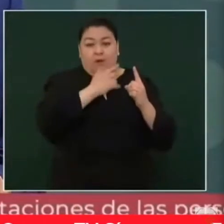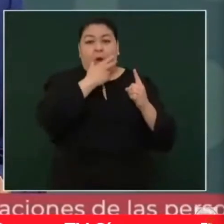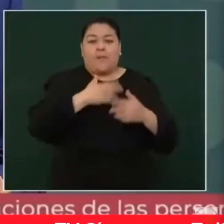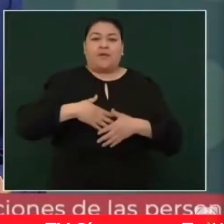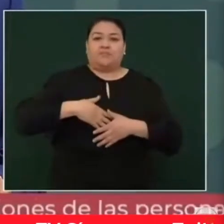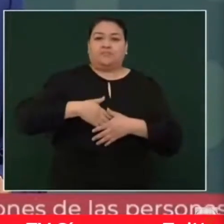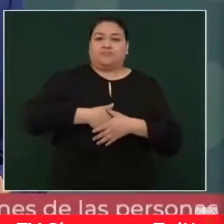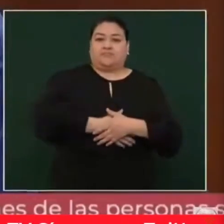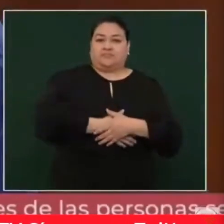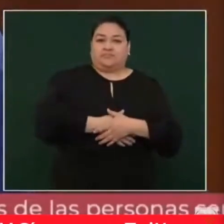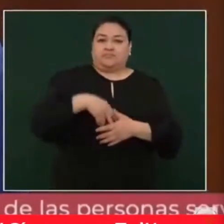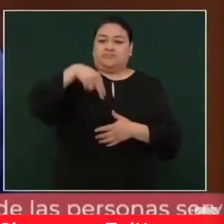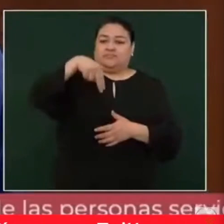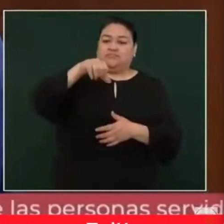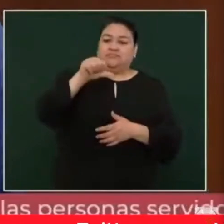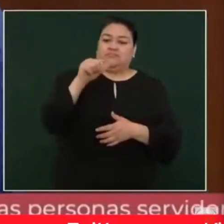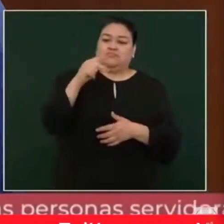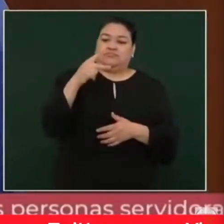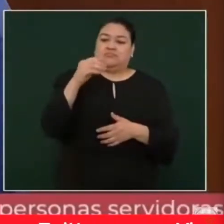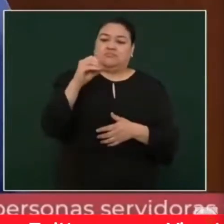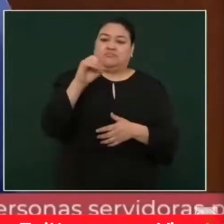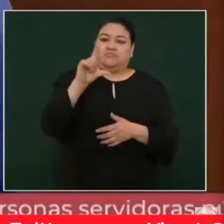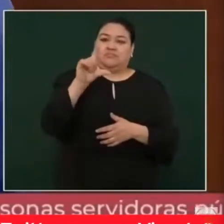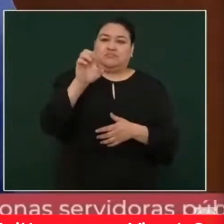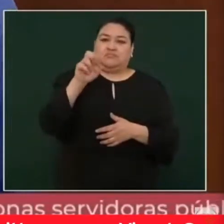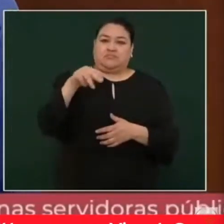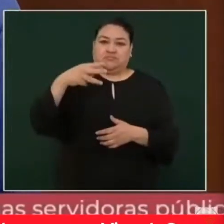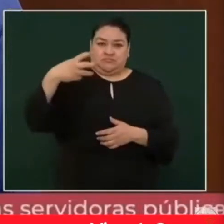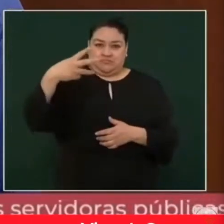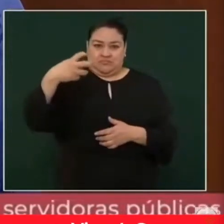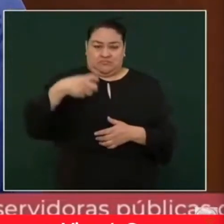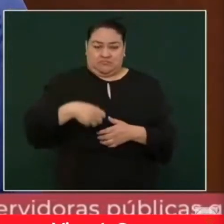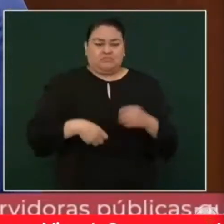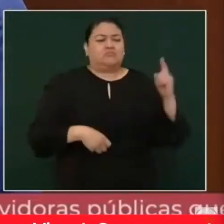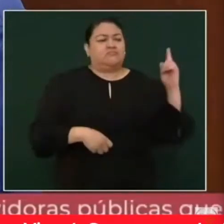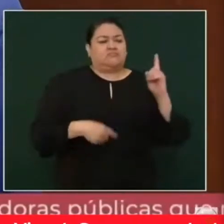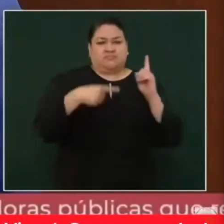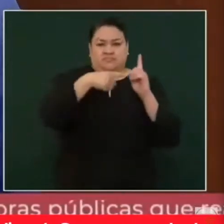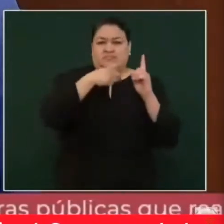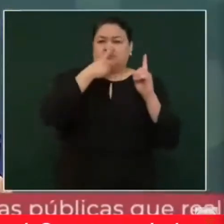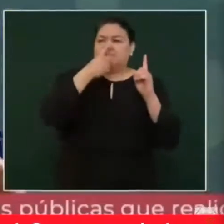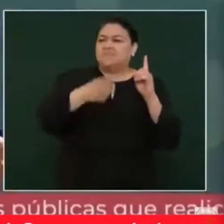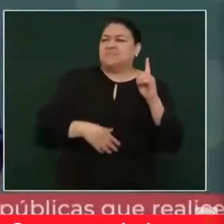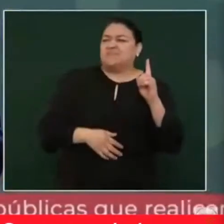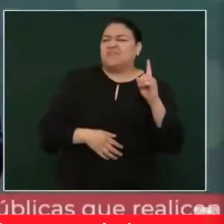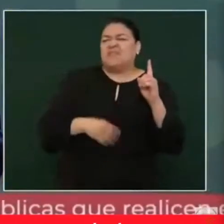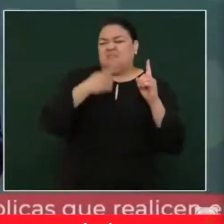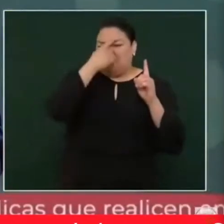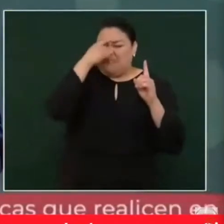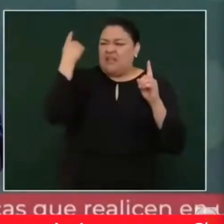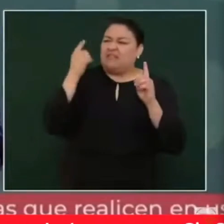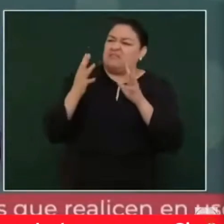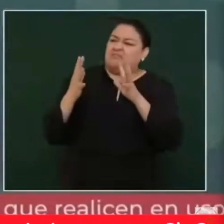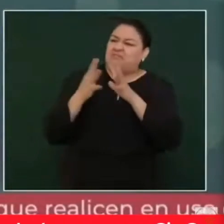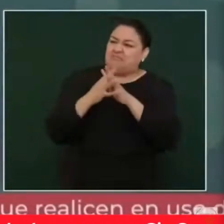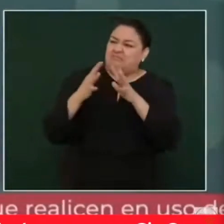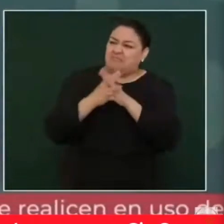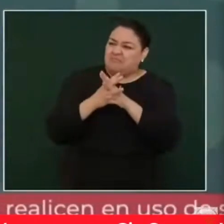les iba a costar prácticamente nada, tomar